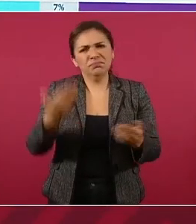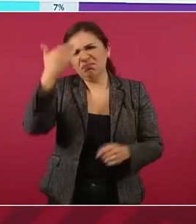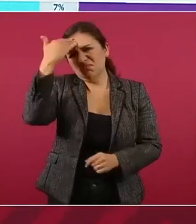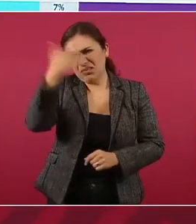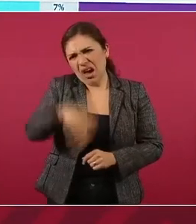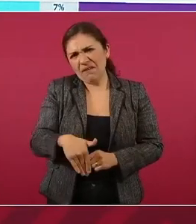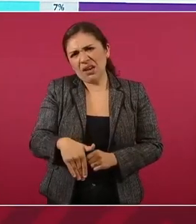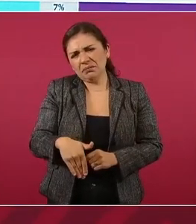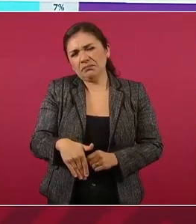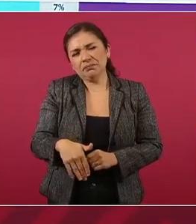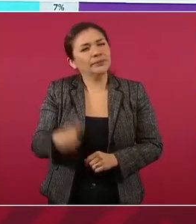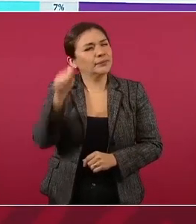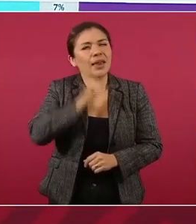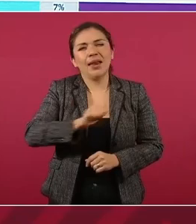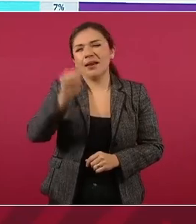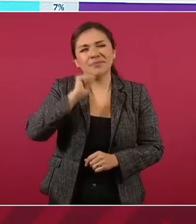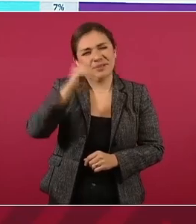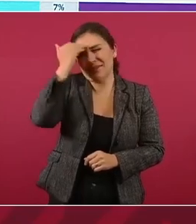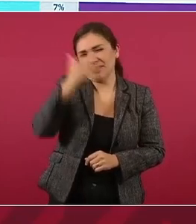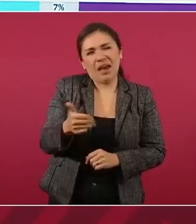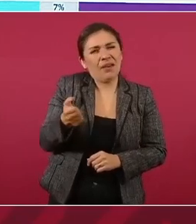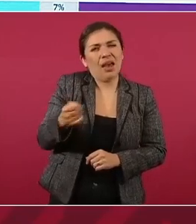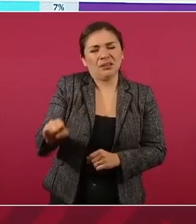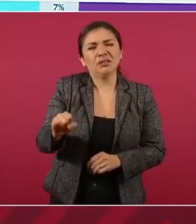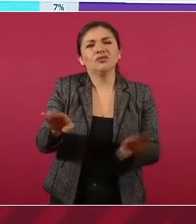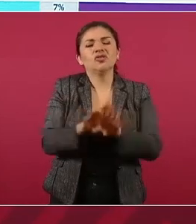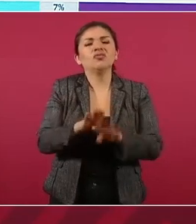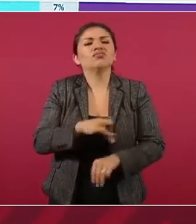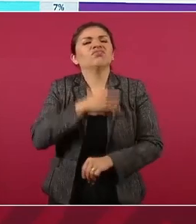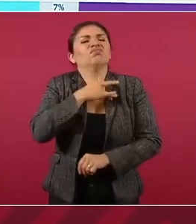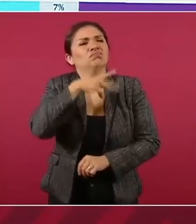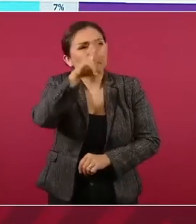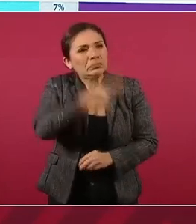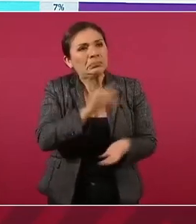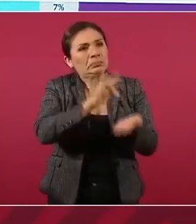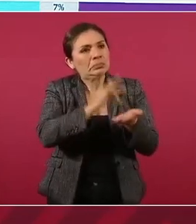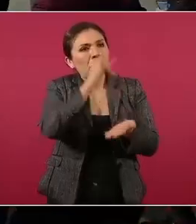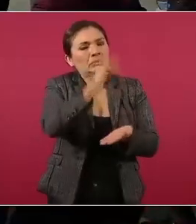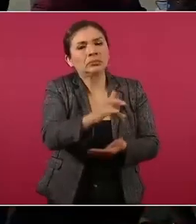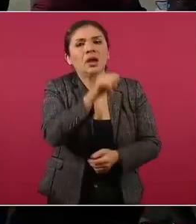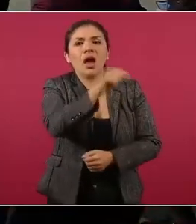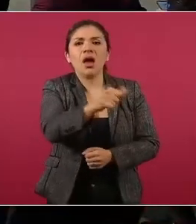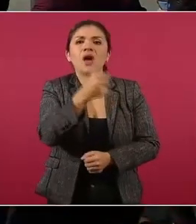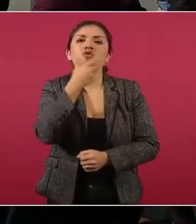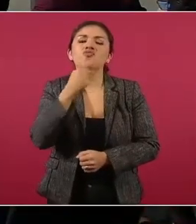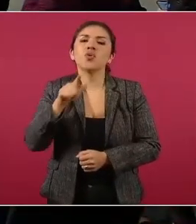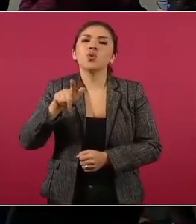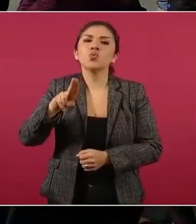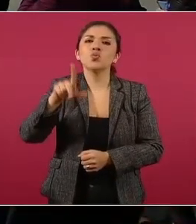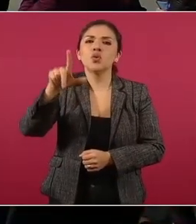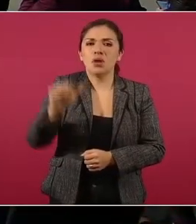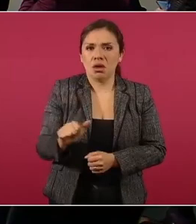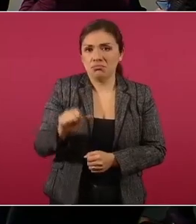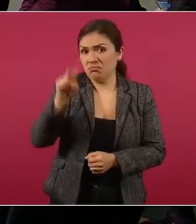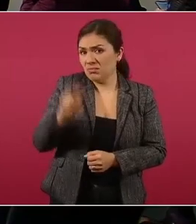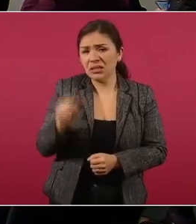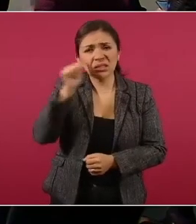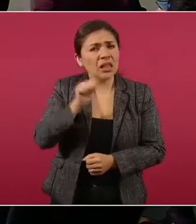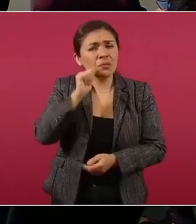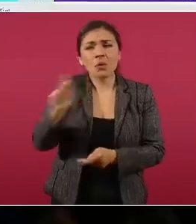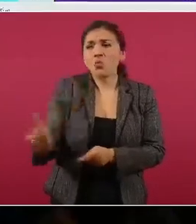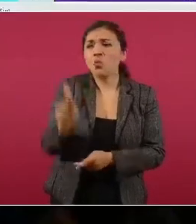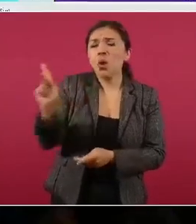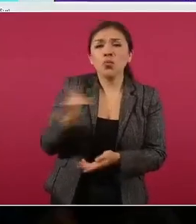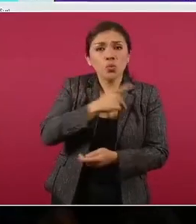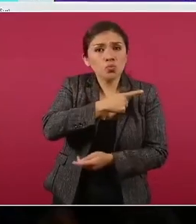como siempre ser agradecido con Lula, como siempre el pueblo pobre es